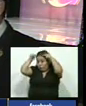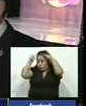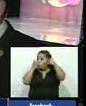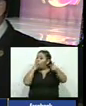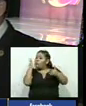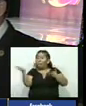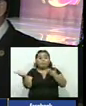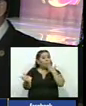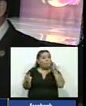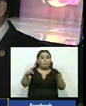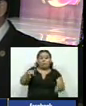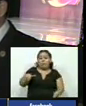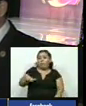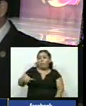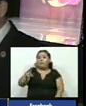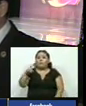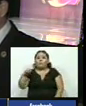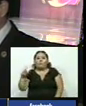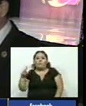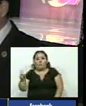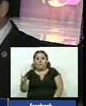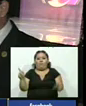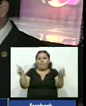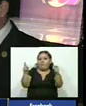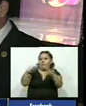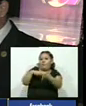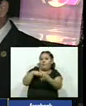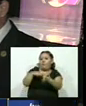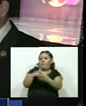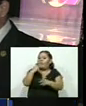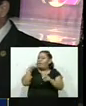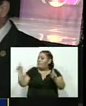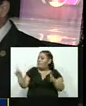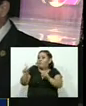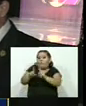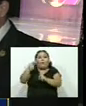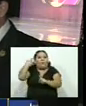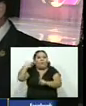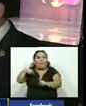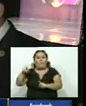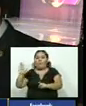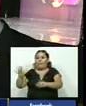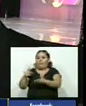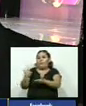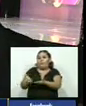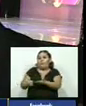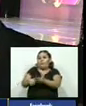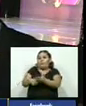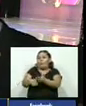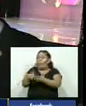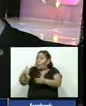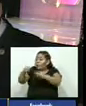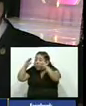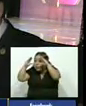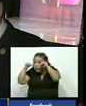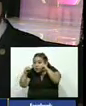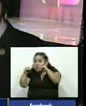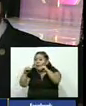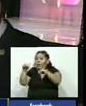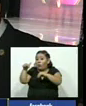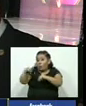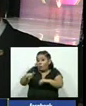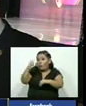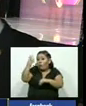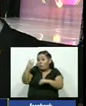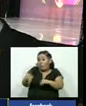patronales de Santa Tecla pero para ello me acompaña el alcalde Roberto Dau Muy buenas noches alcalde este